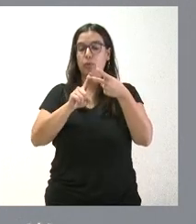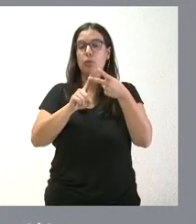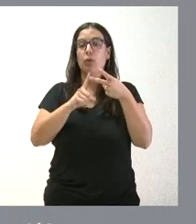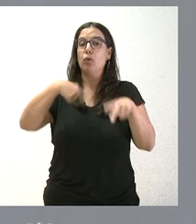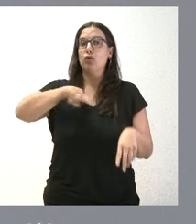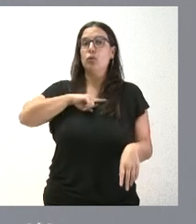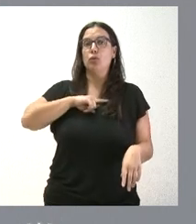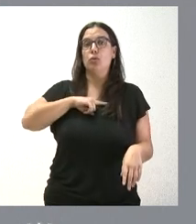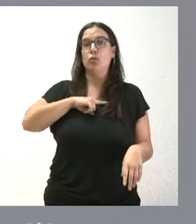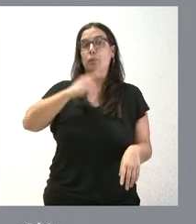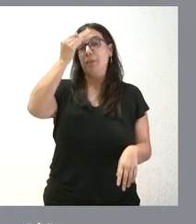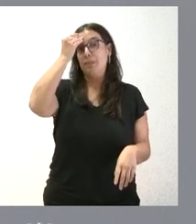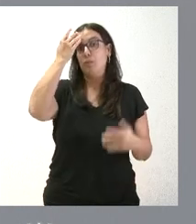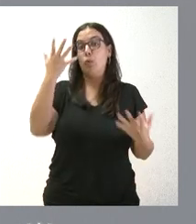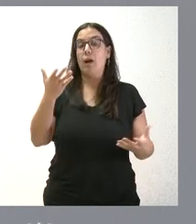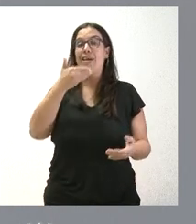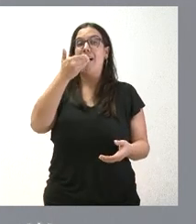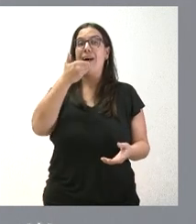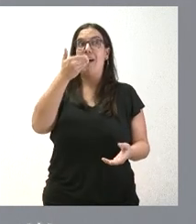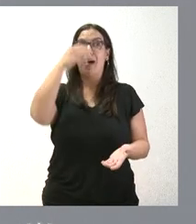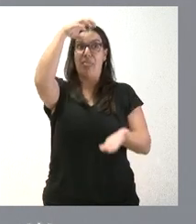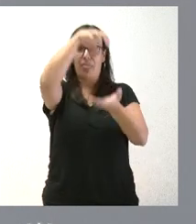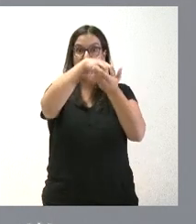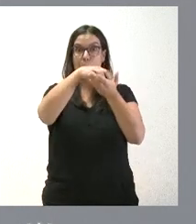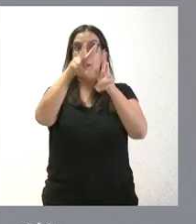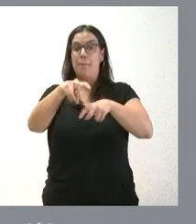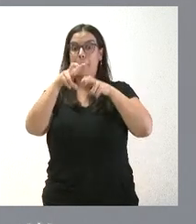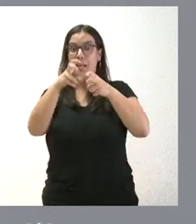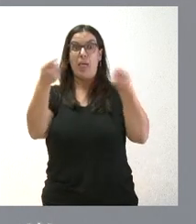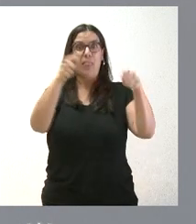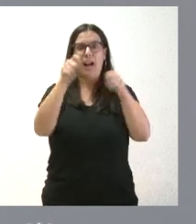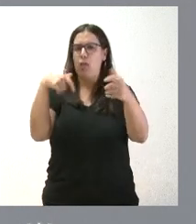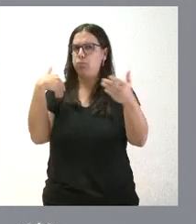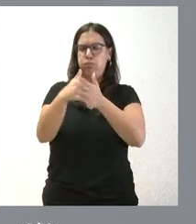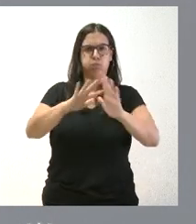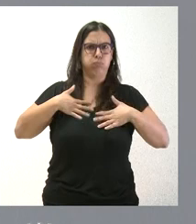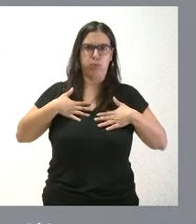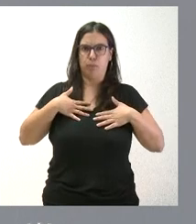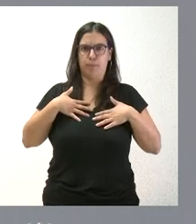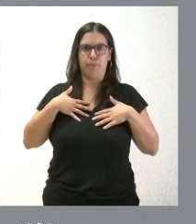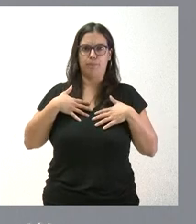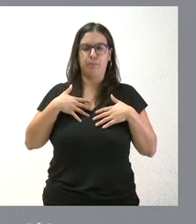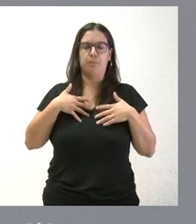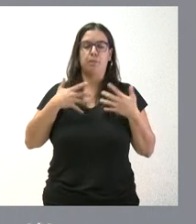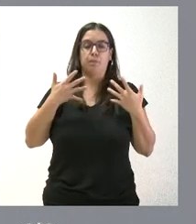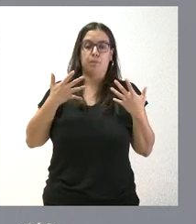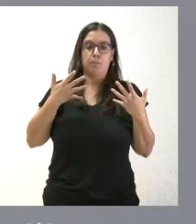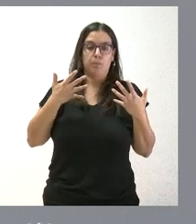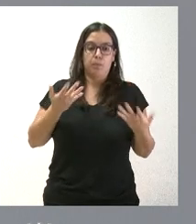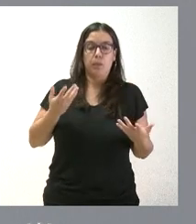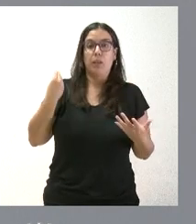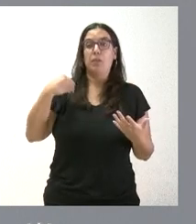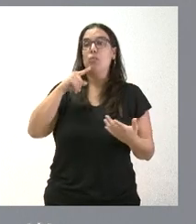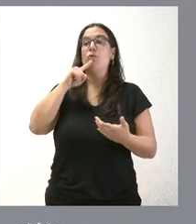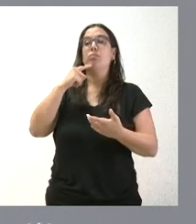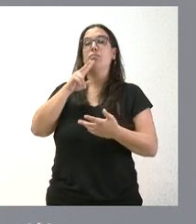nosotros hemos pensado que el cierre de las térmicas y de las minas fue muy precipitado. Y ni fue cuando se habla de transición